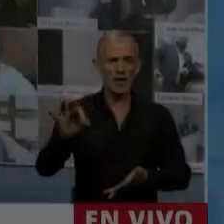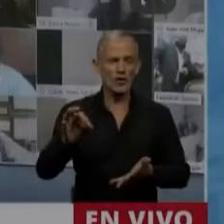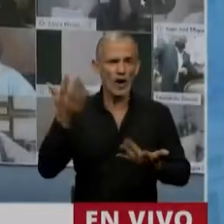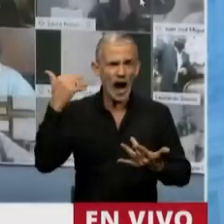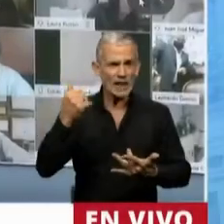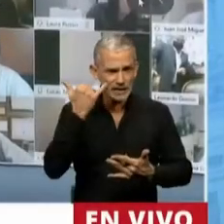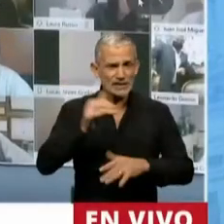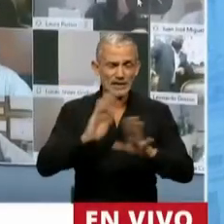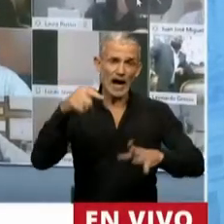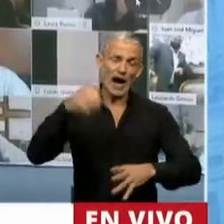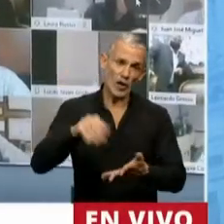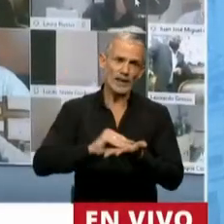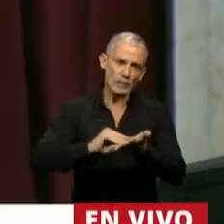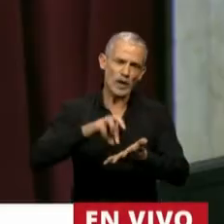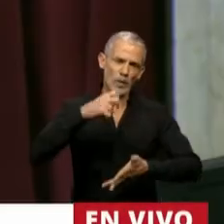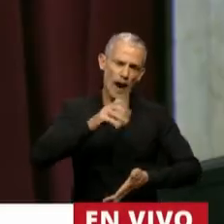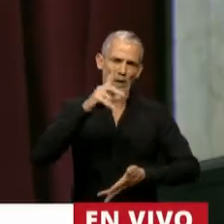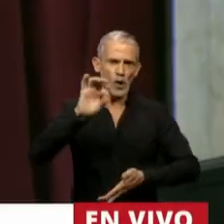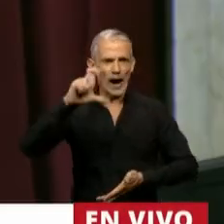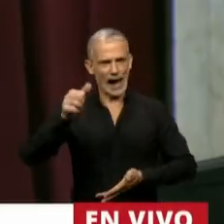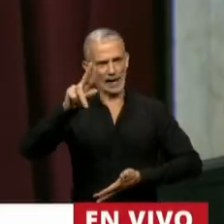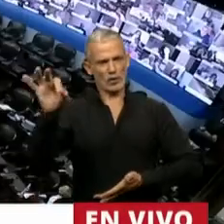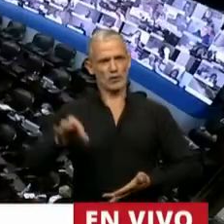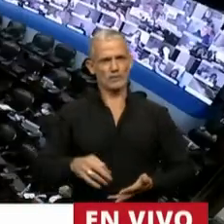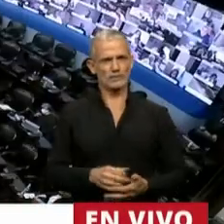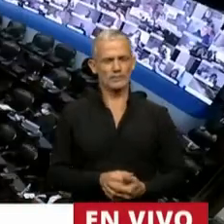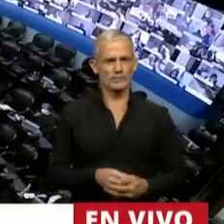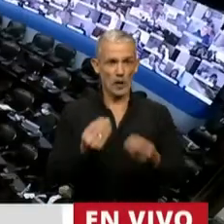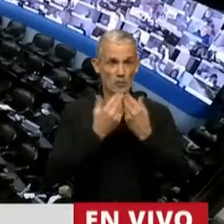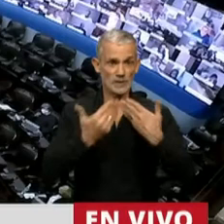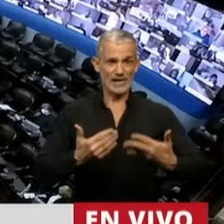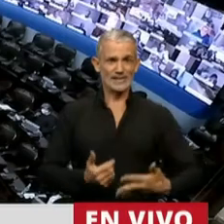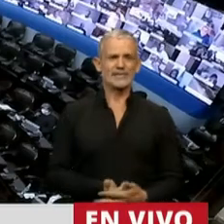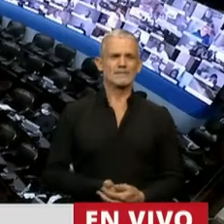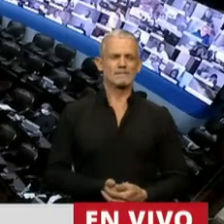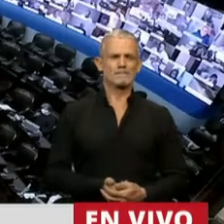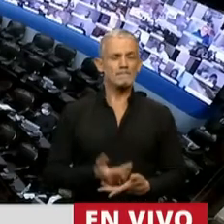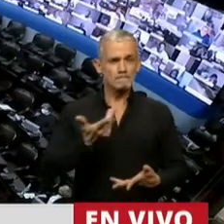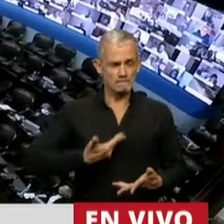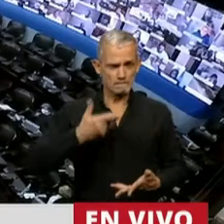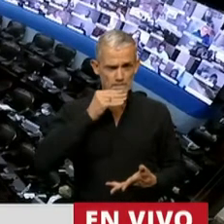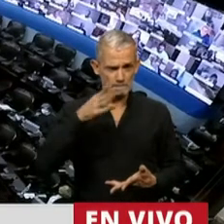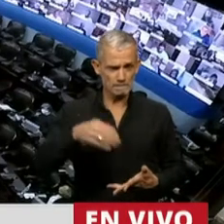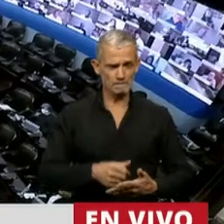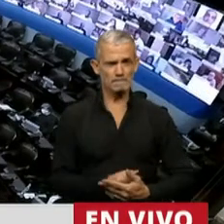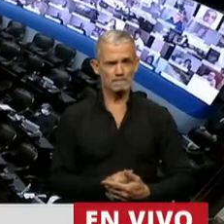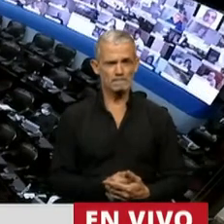En el uso de la palabra, el diputado Pablo Carro. Muy bien, muchas gracias, presidente.